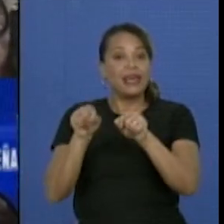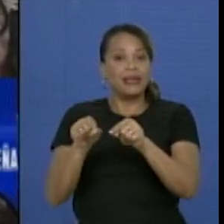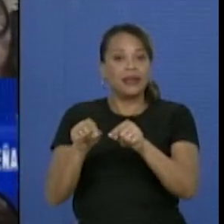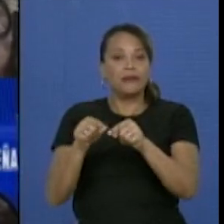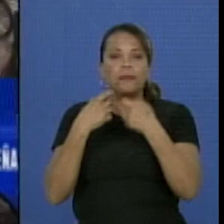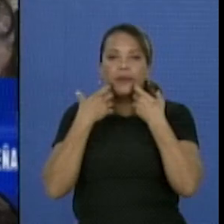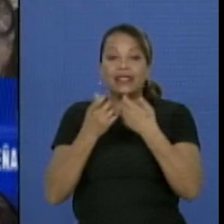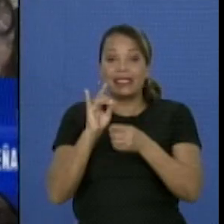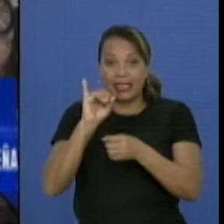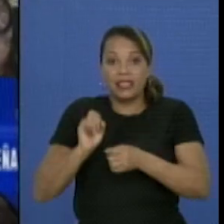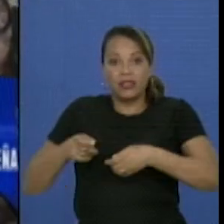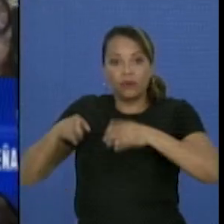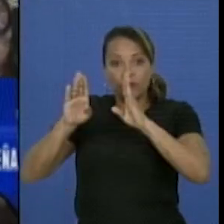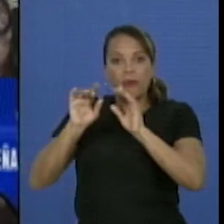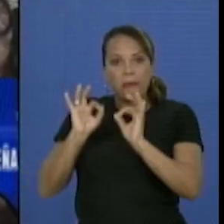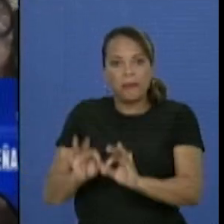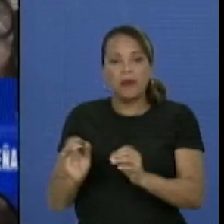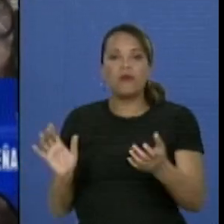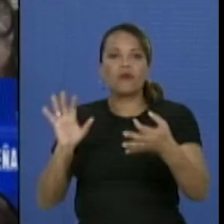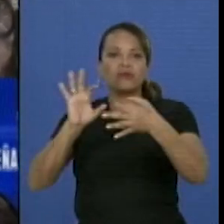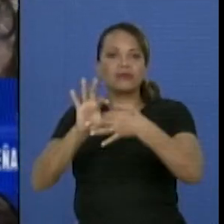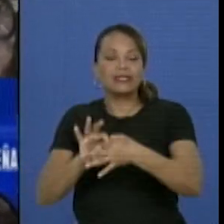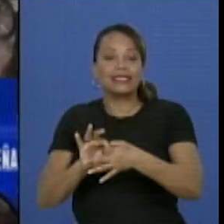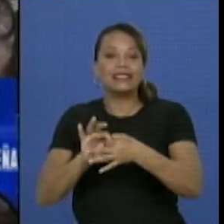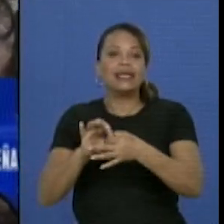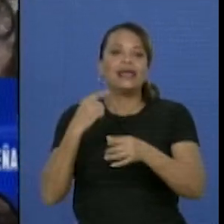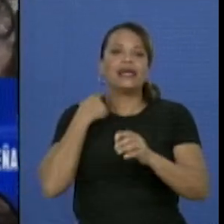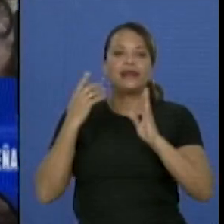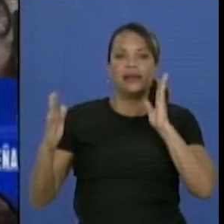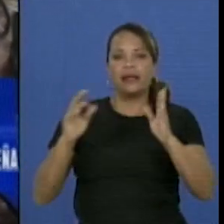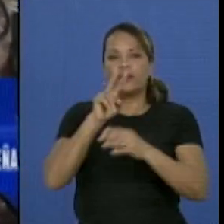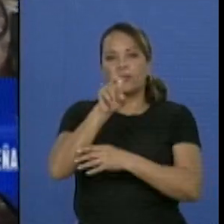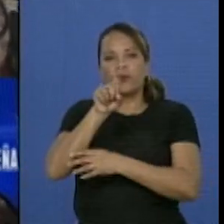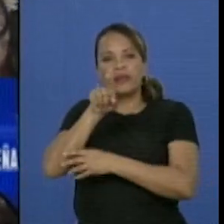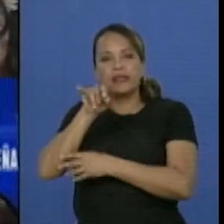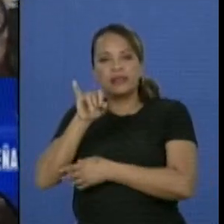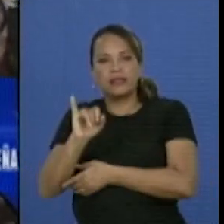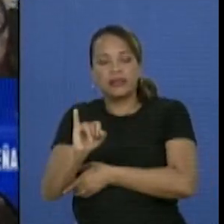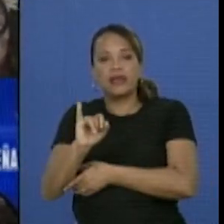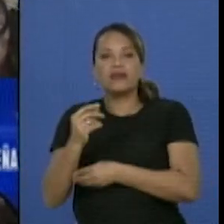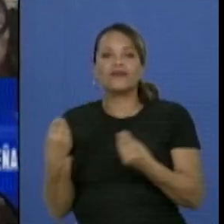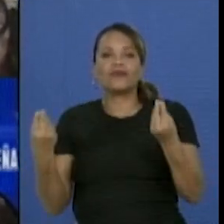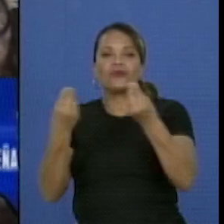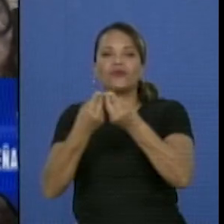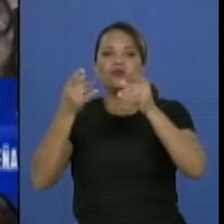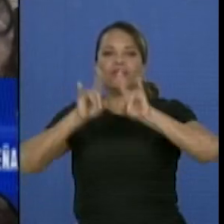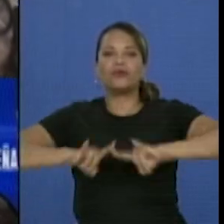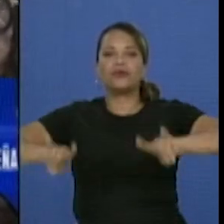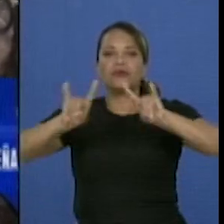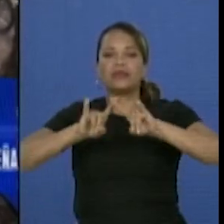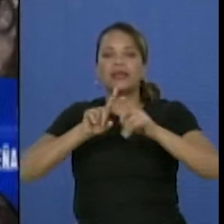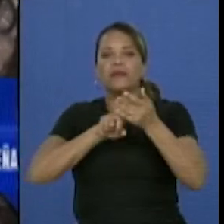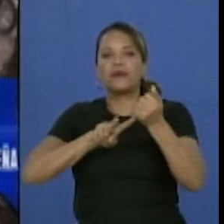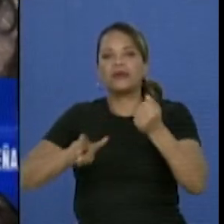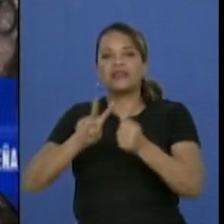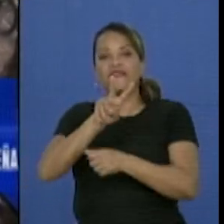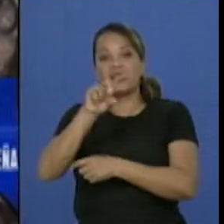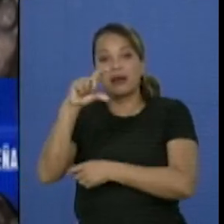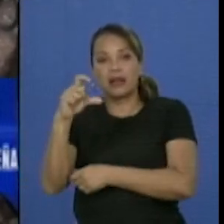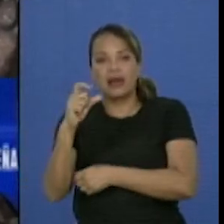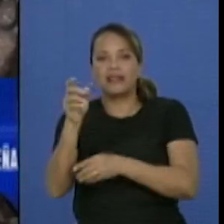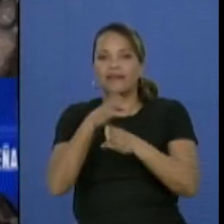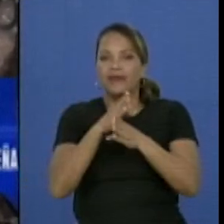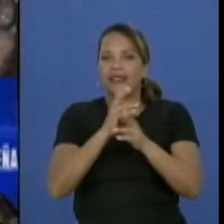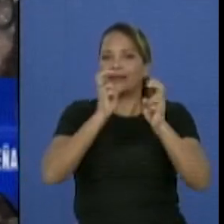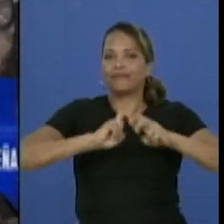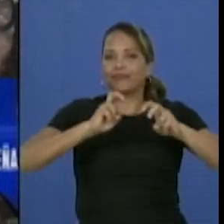propio instituto coordinó desde el año 2016 con la Universidad Central de las Villas, un grupo de investigaciones